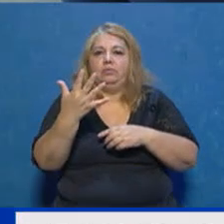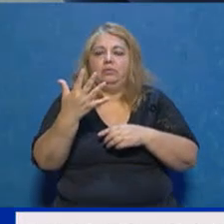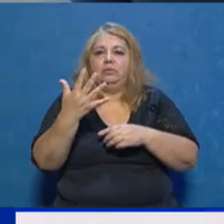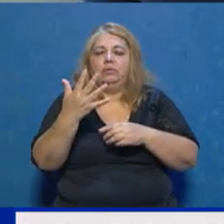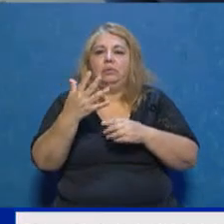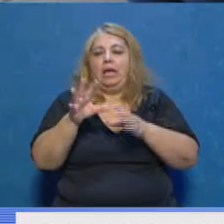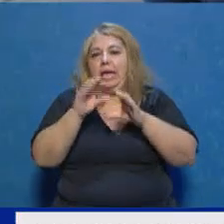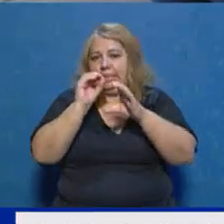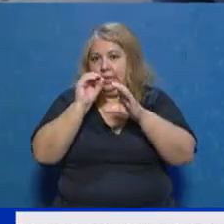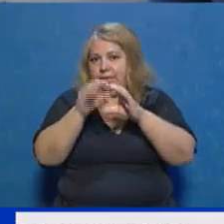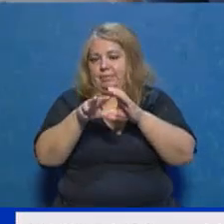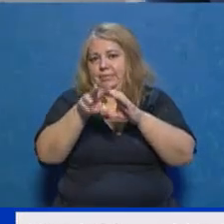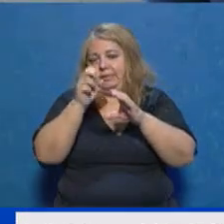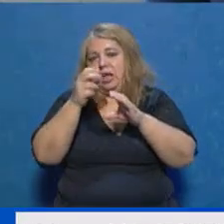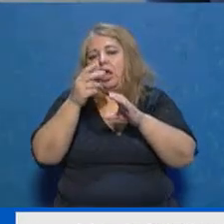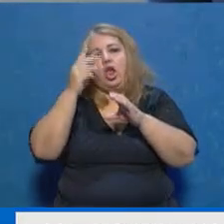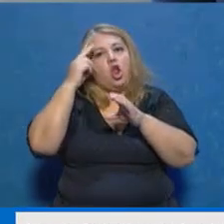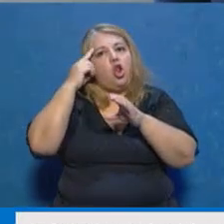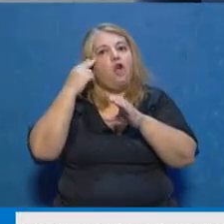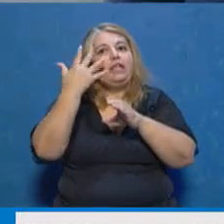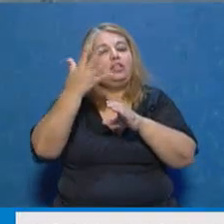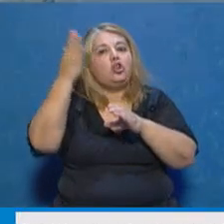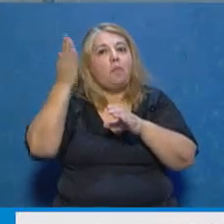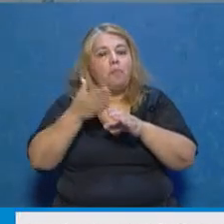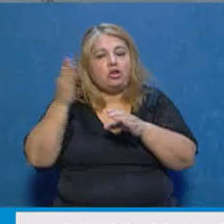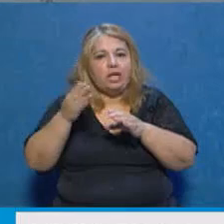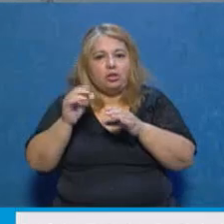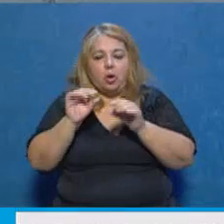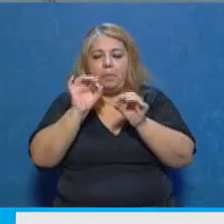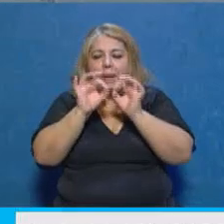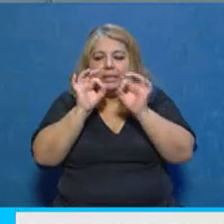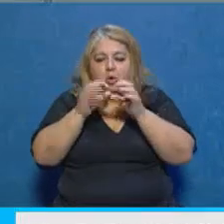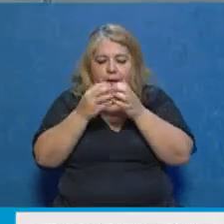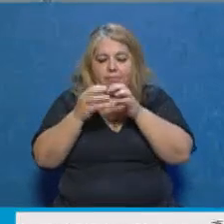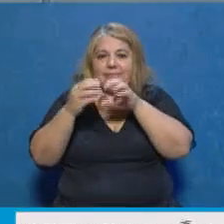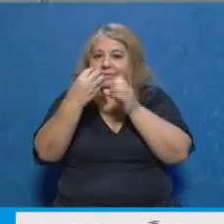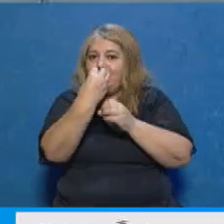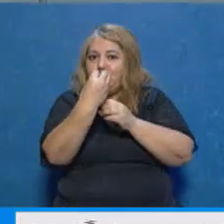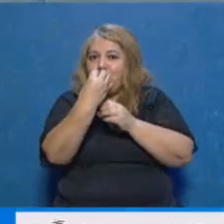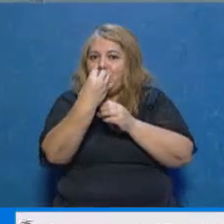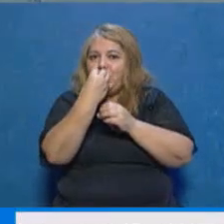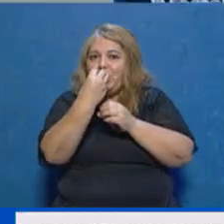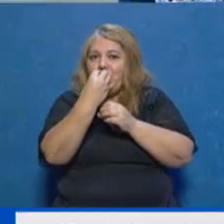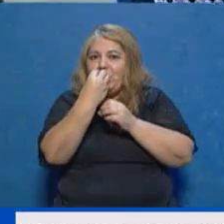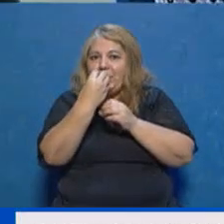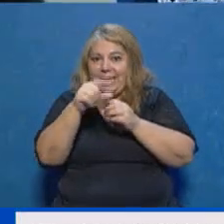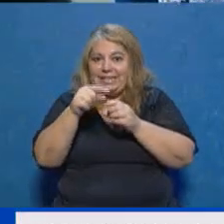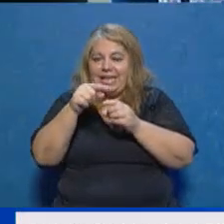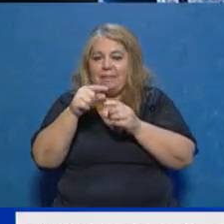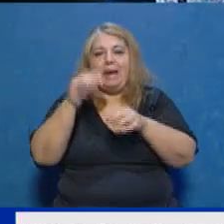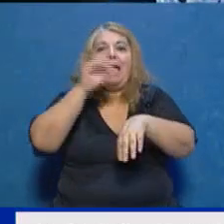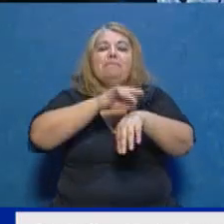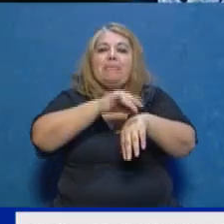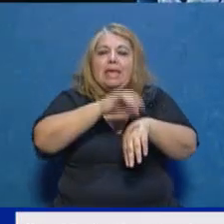95% de las partículas y este último se reserva cuando los médicos